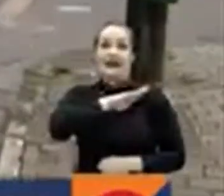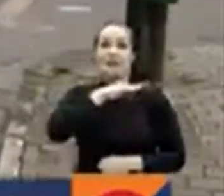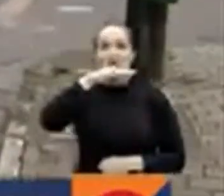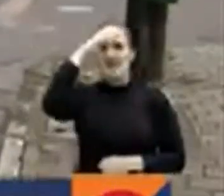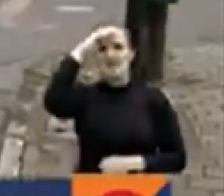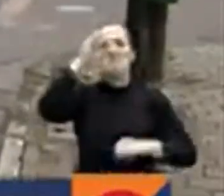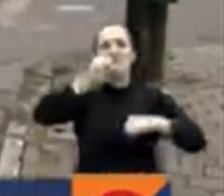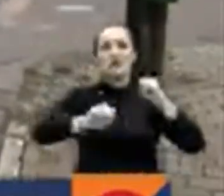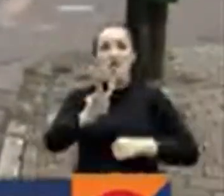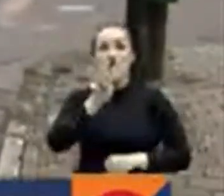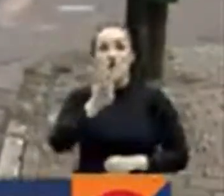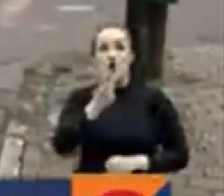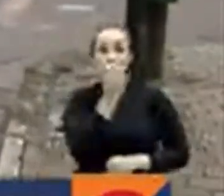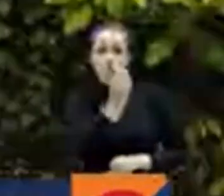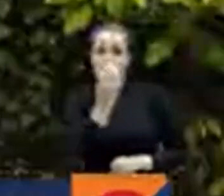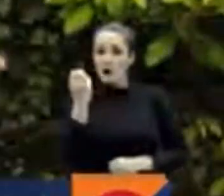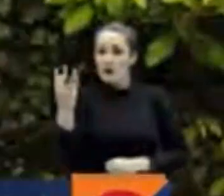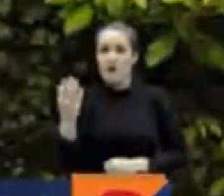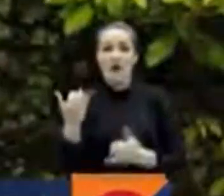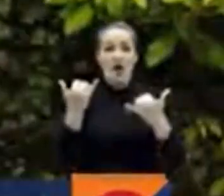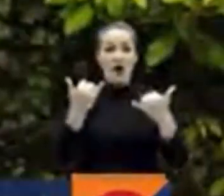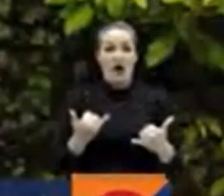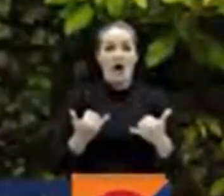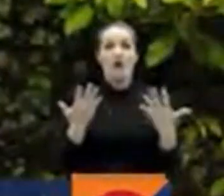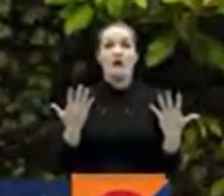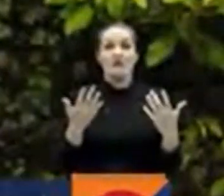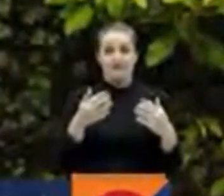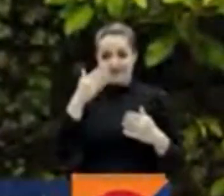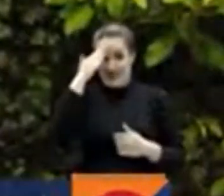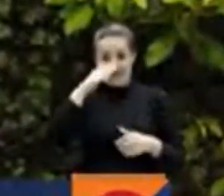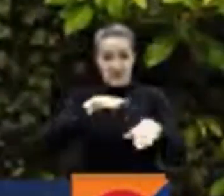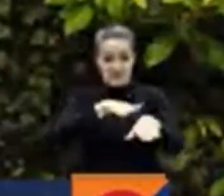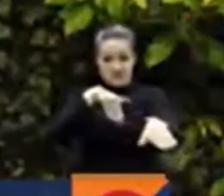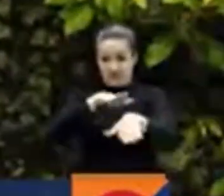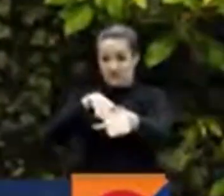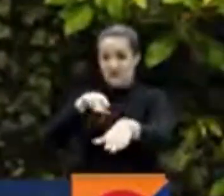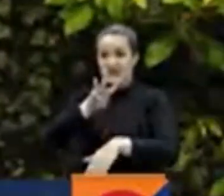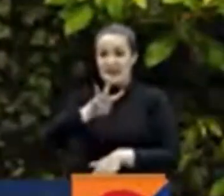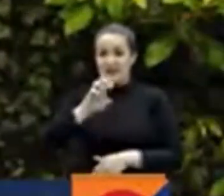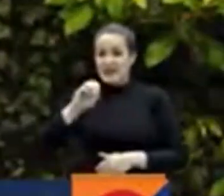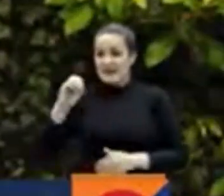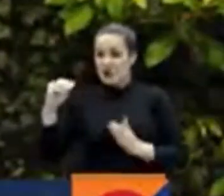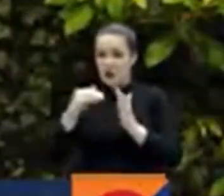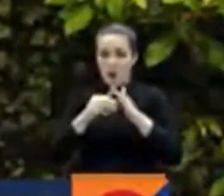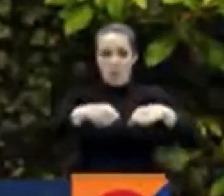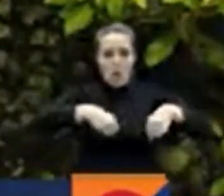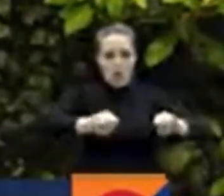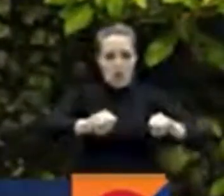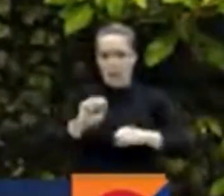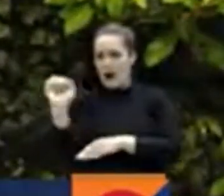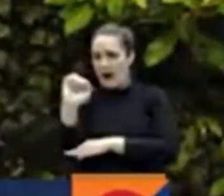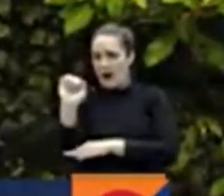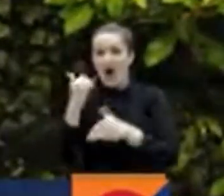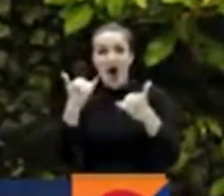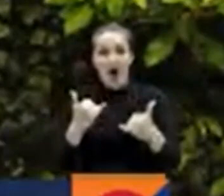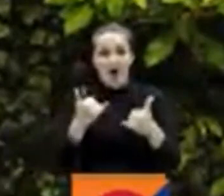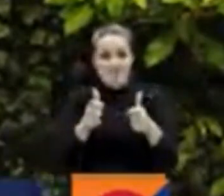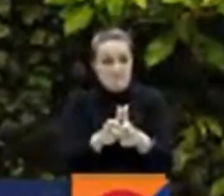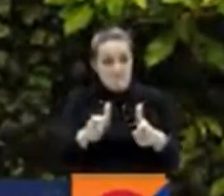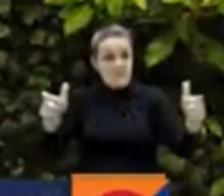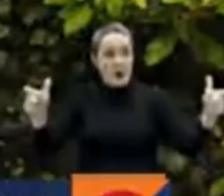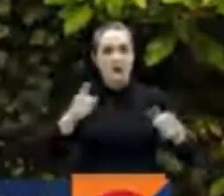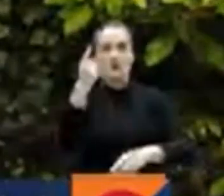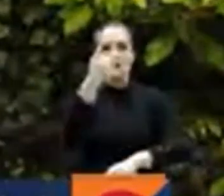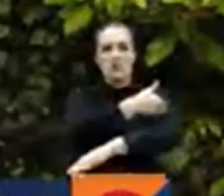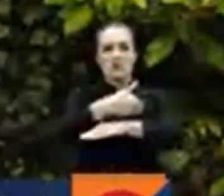dígitos el pico y placa. Pasamos de una ciudad de 700 mil vehículos motos y carros a una ciudad de un millón 800 mil